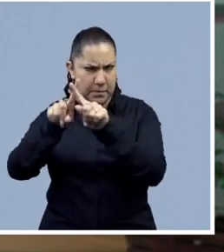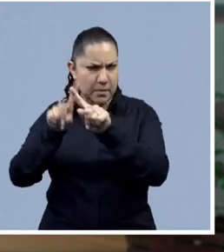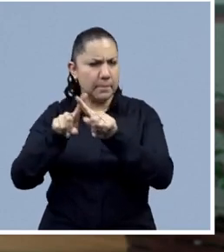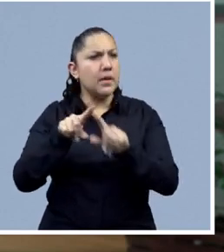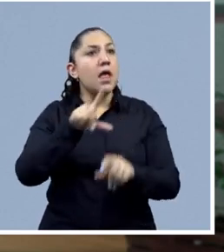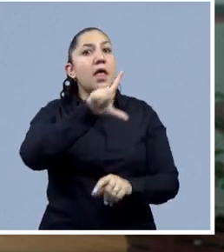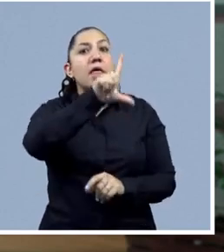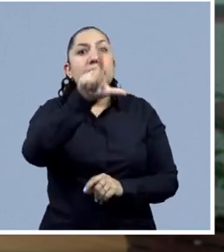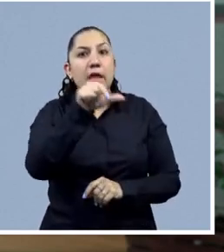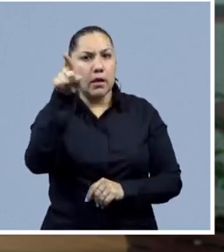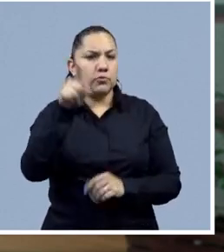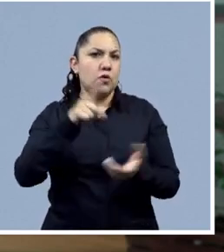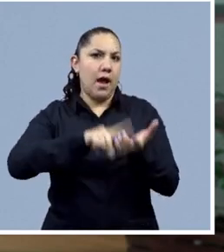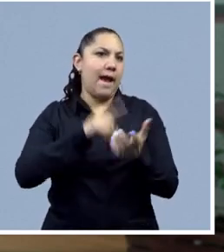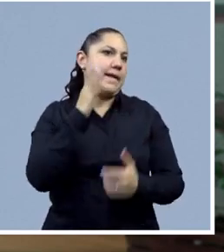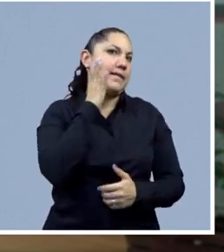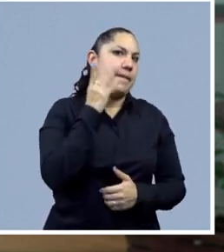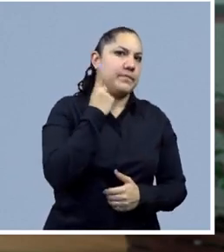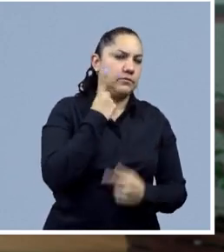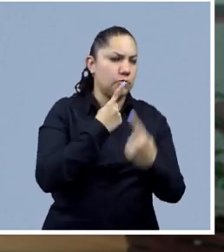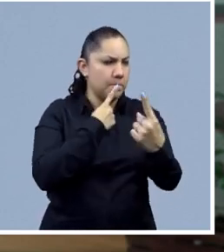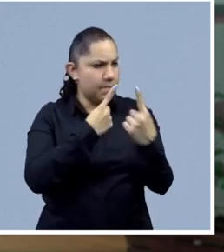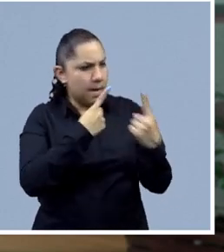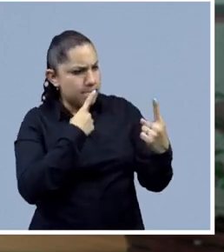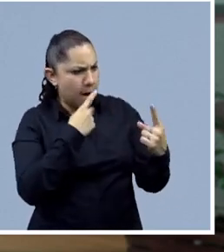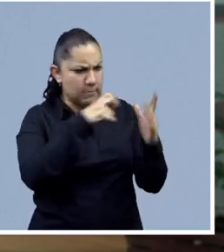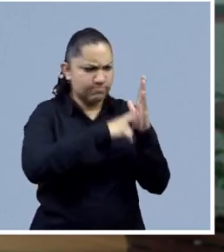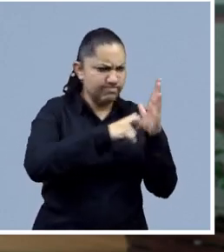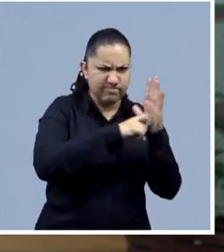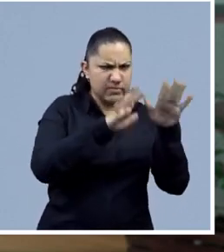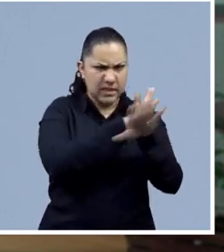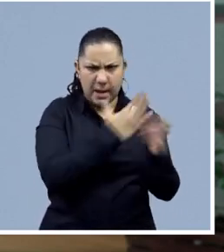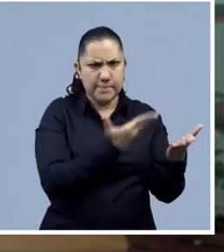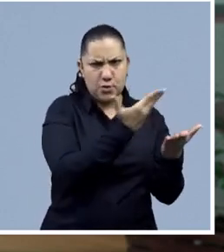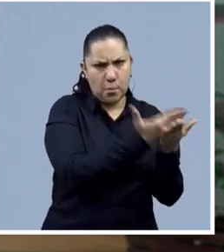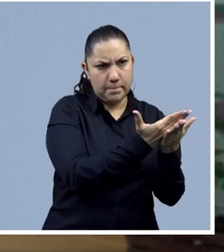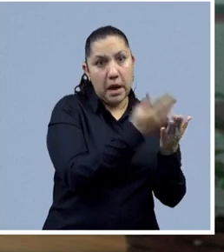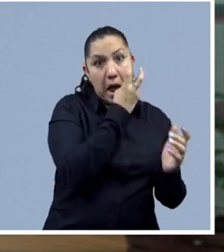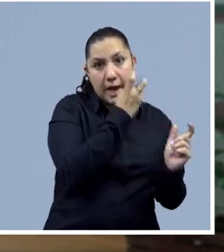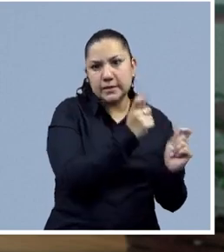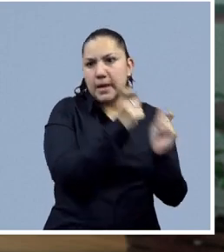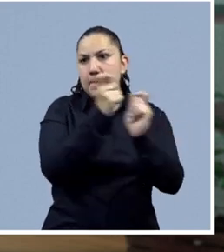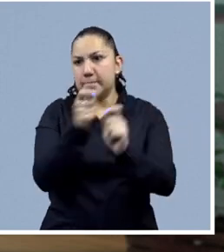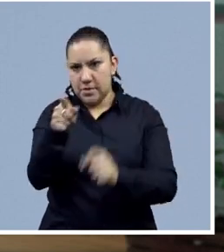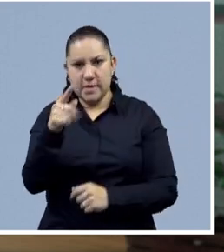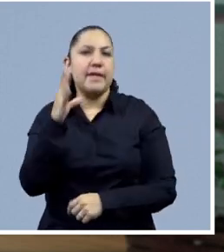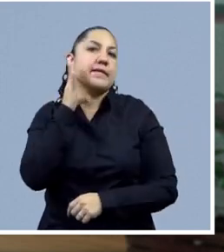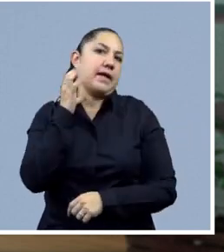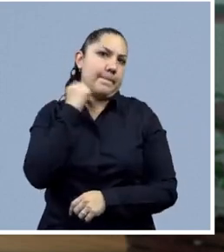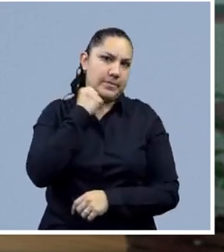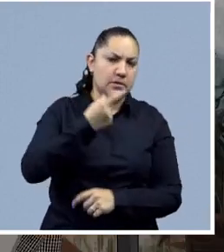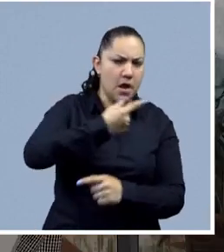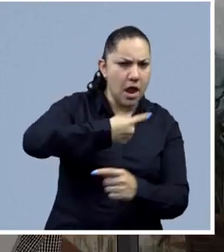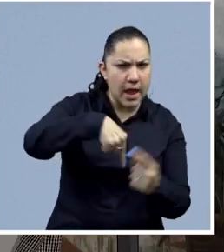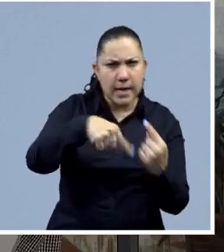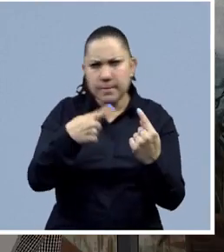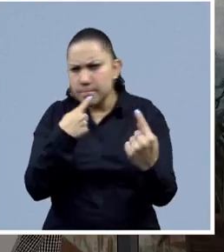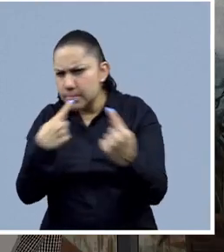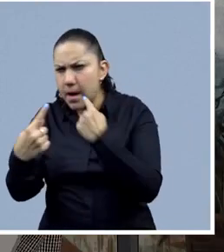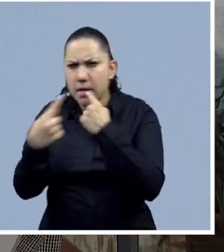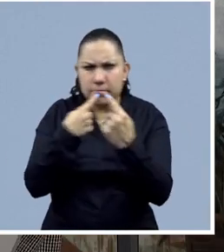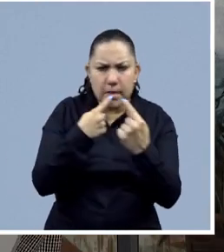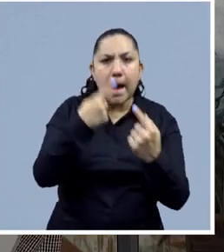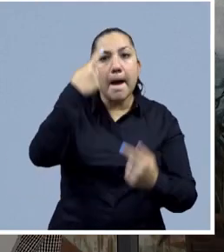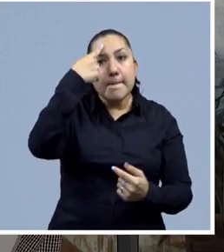Cámara de Diputados, posteriormente la discusión en Cámara de Senadores, que es donde está la ley, se vio o se evaluó